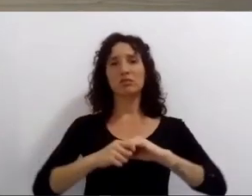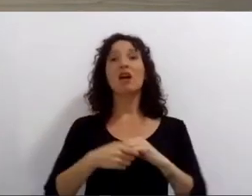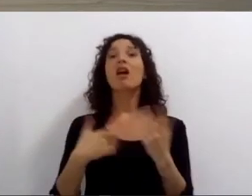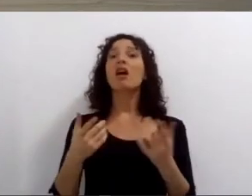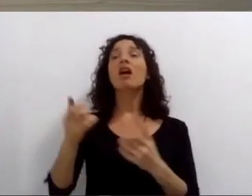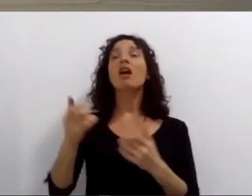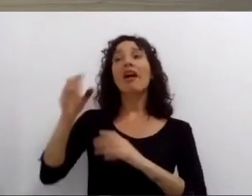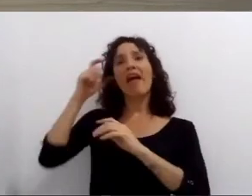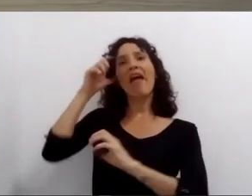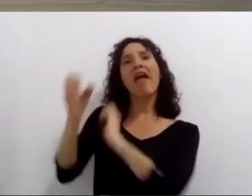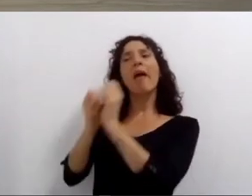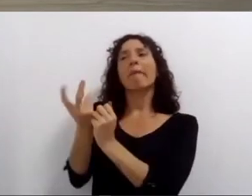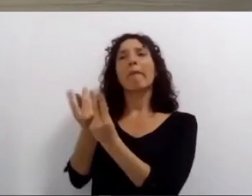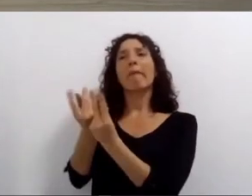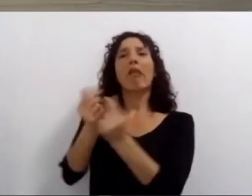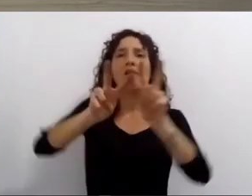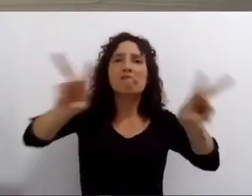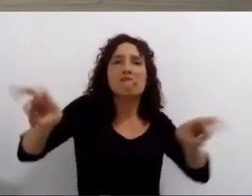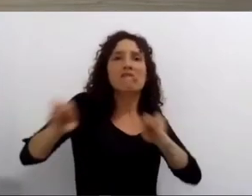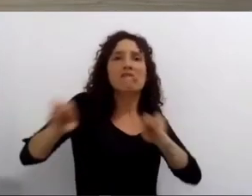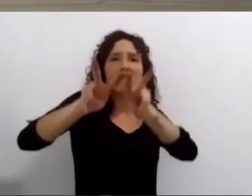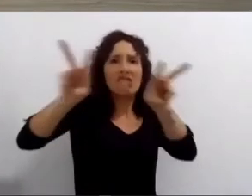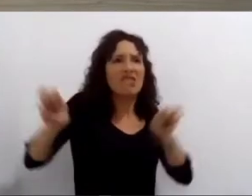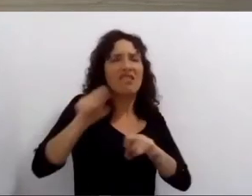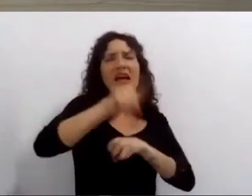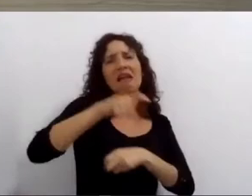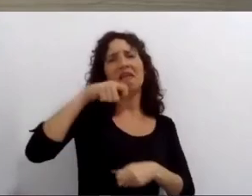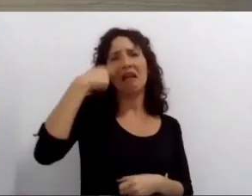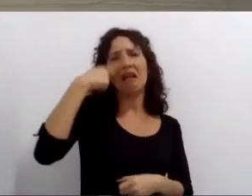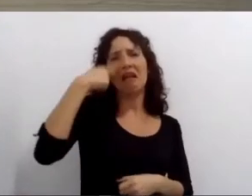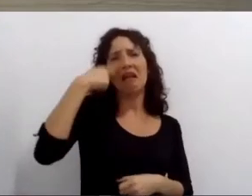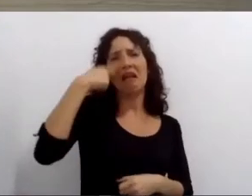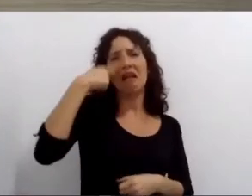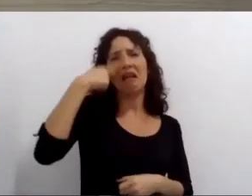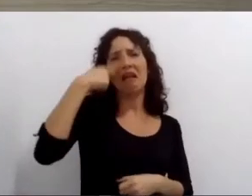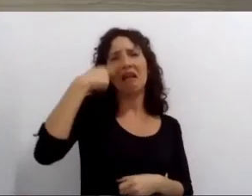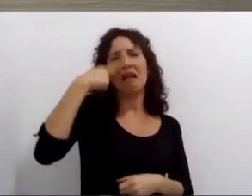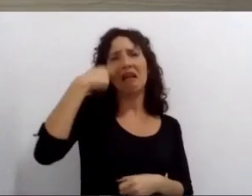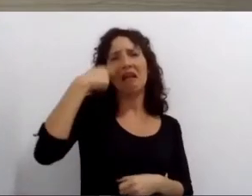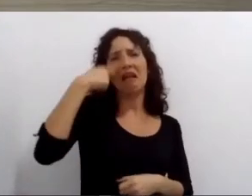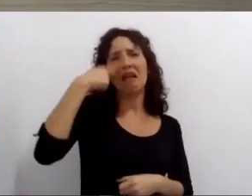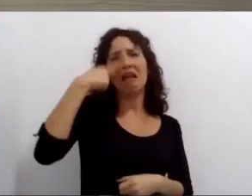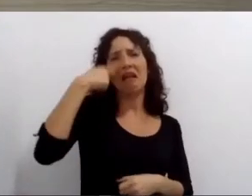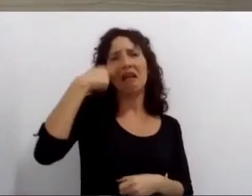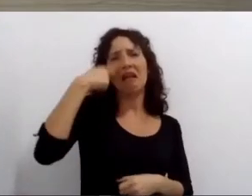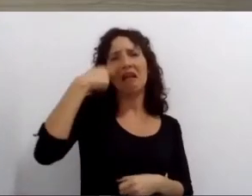daños gravísimos al humedal a la fauna y a los que vivimos en las riberas del Paraná estamos